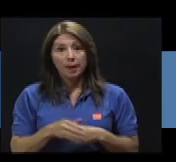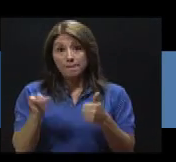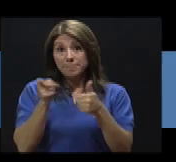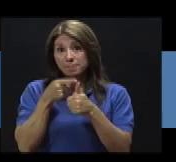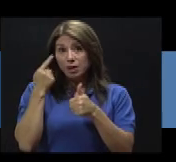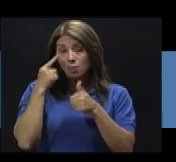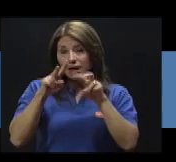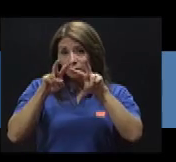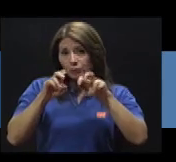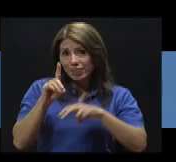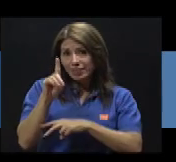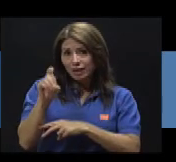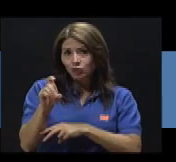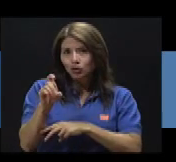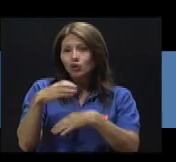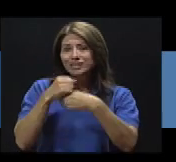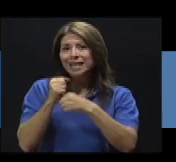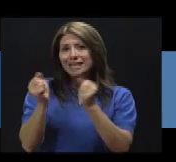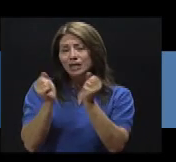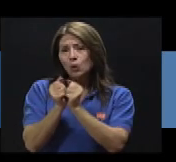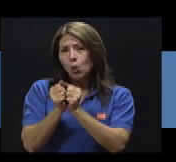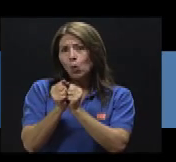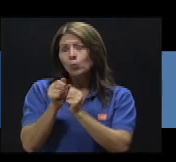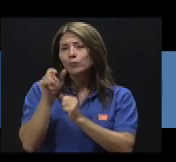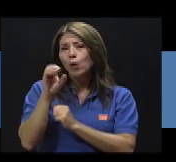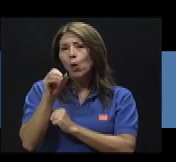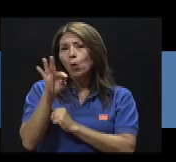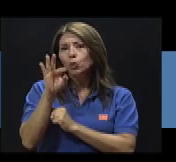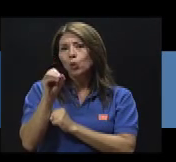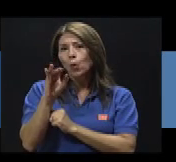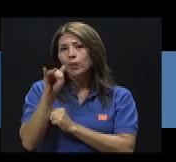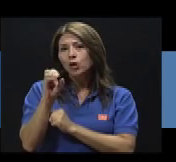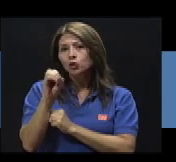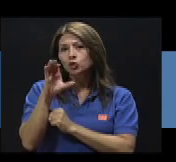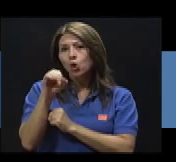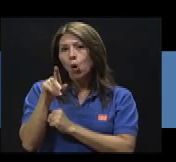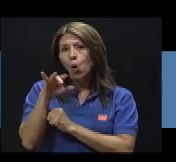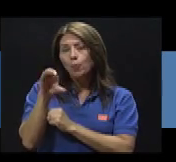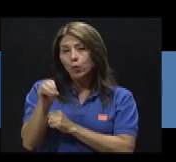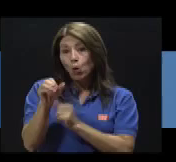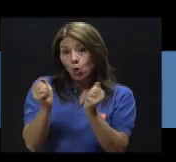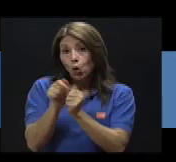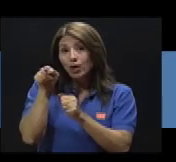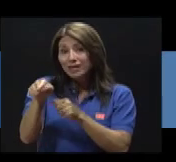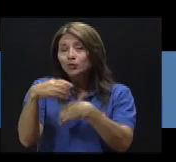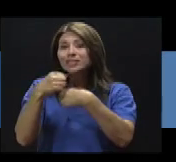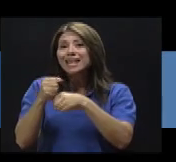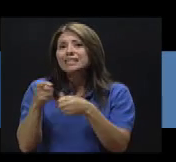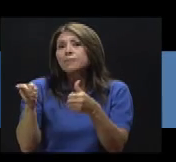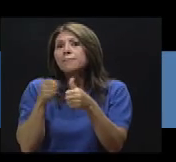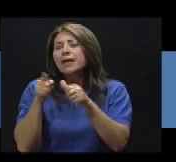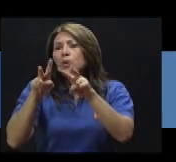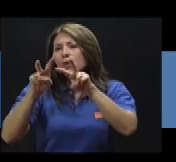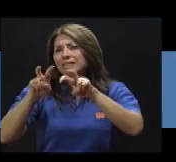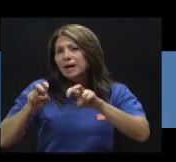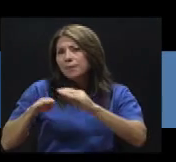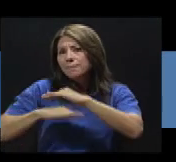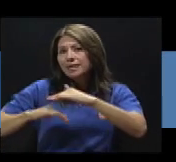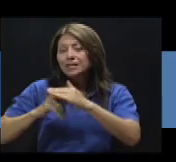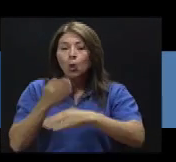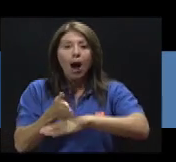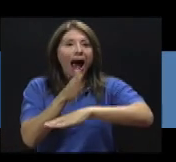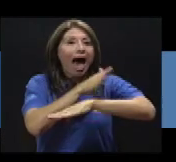El primer diagnóstico se realiza con un otovideoscopio. Con este equipo se hace un examen básico antes de la prueba de la